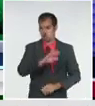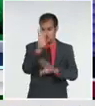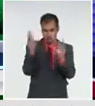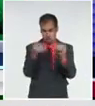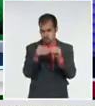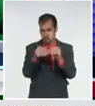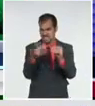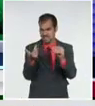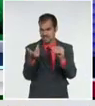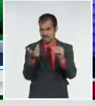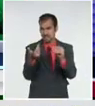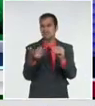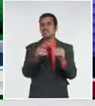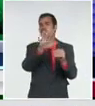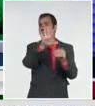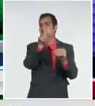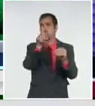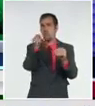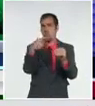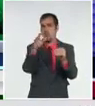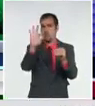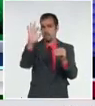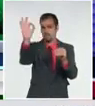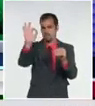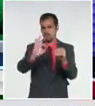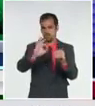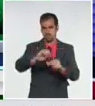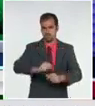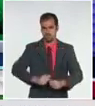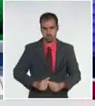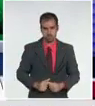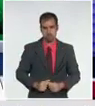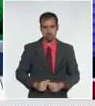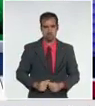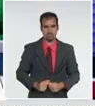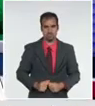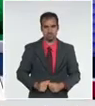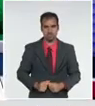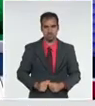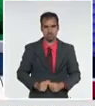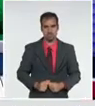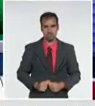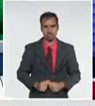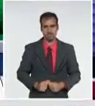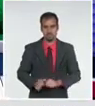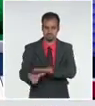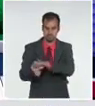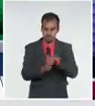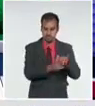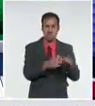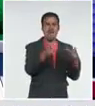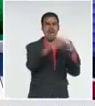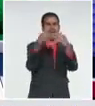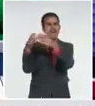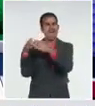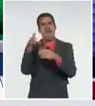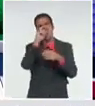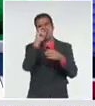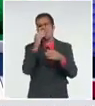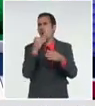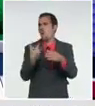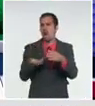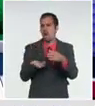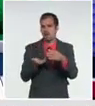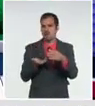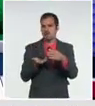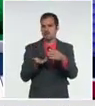el 51,8%. Por grupos de edades, los 30 casos,